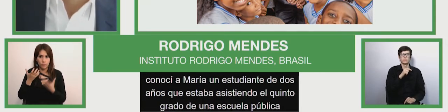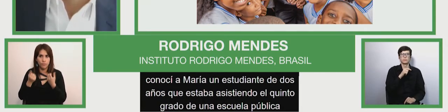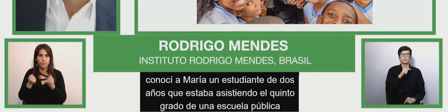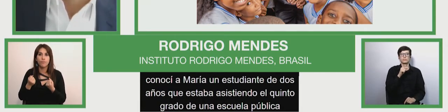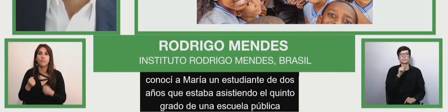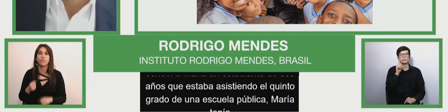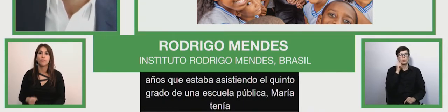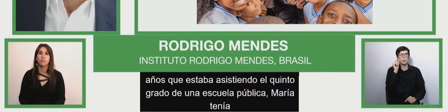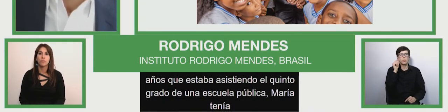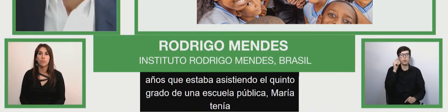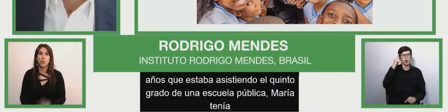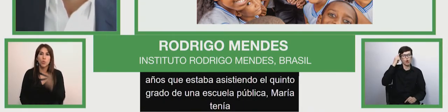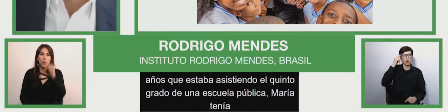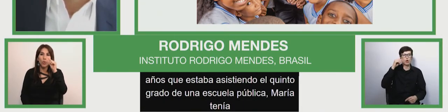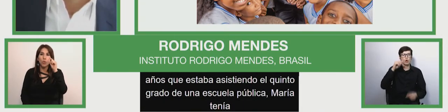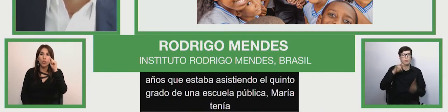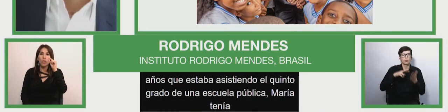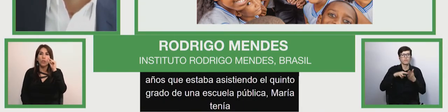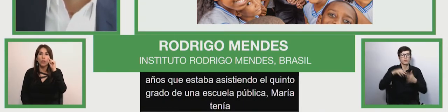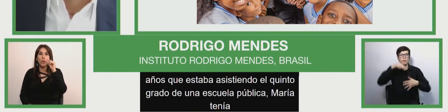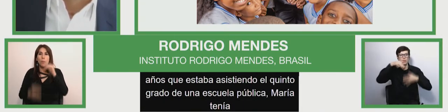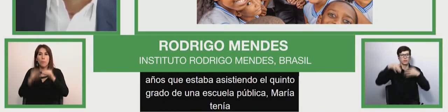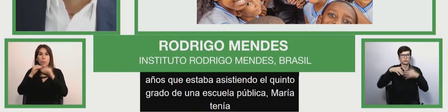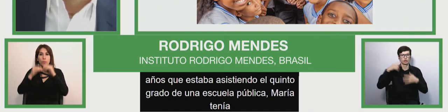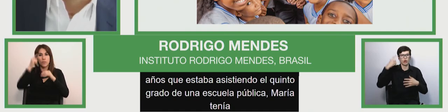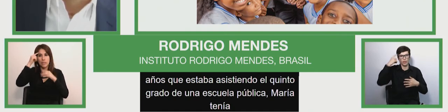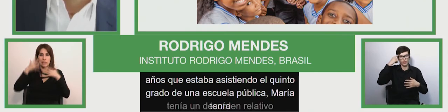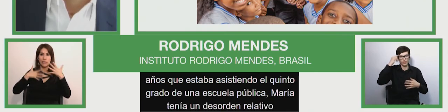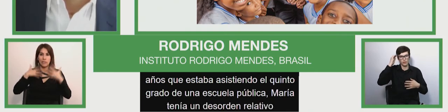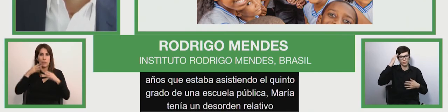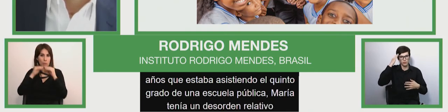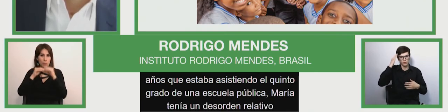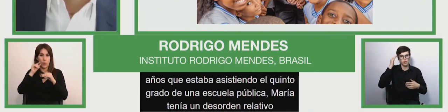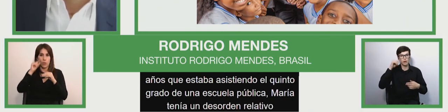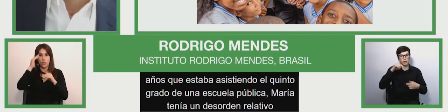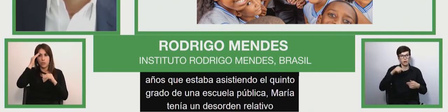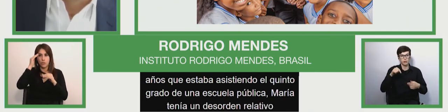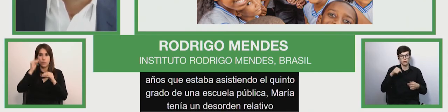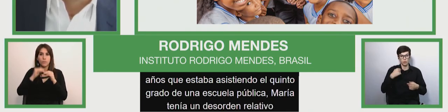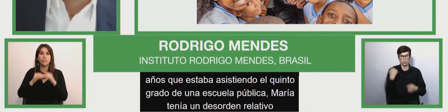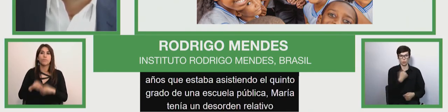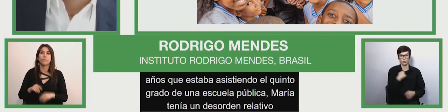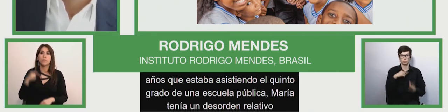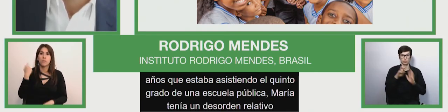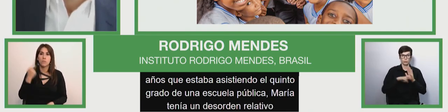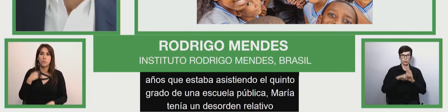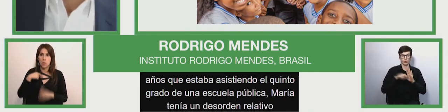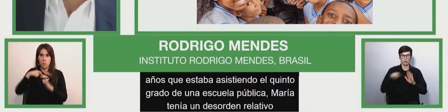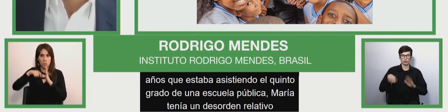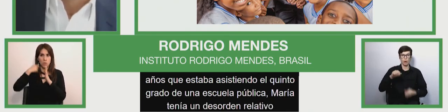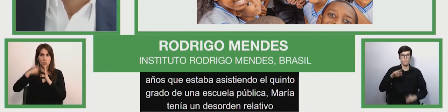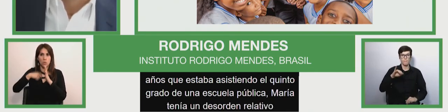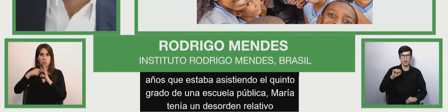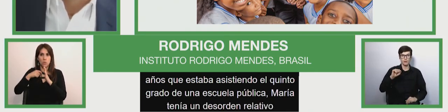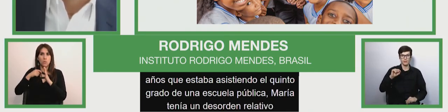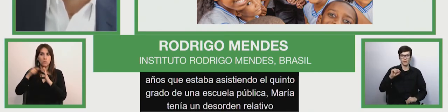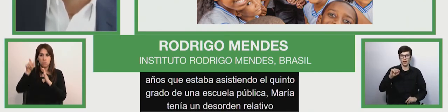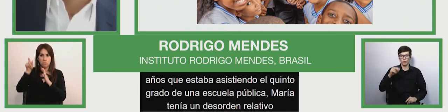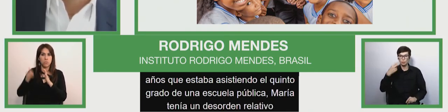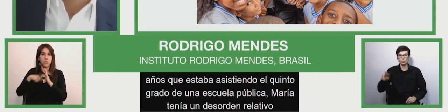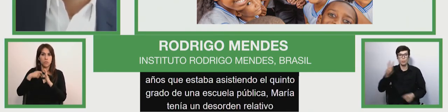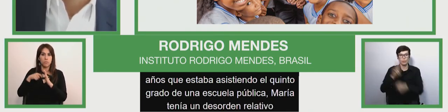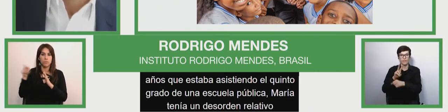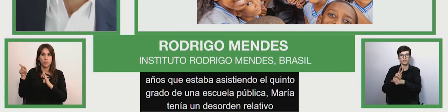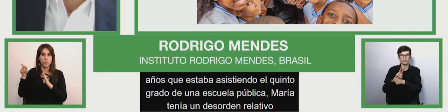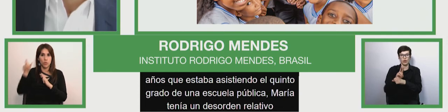desorden relativo y por este por nuestro proyecto María la profesora de María nos